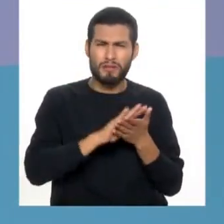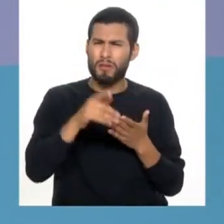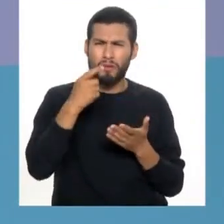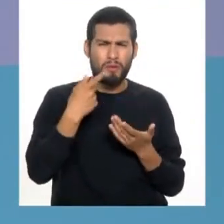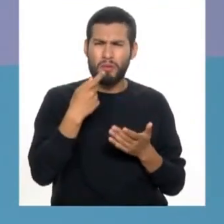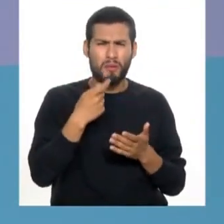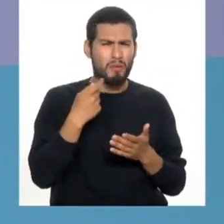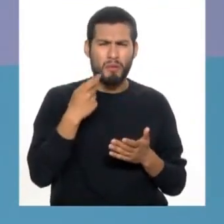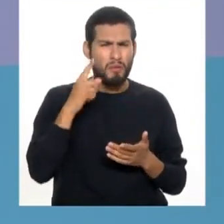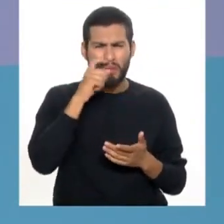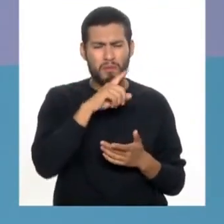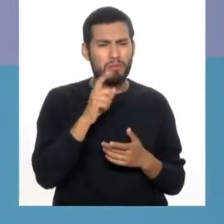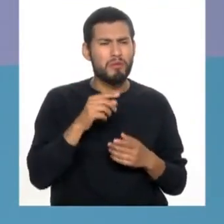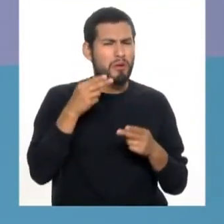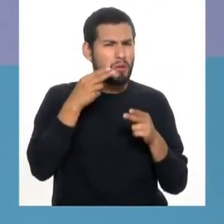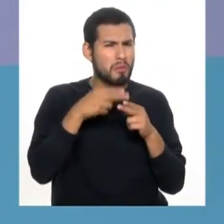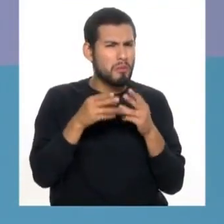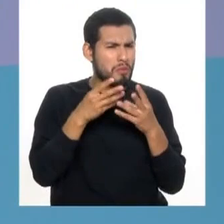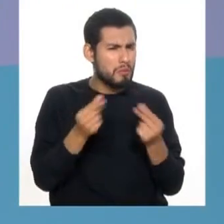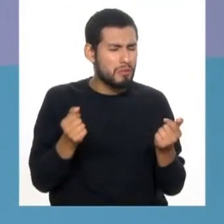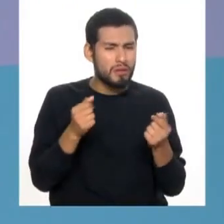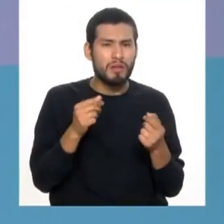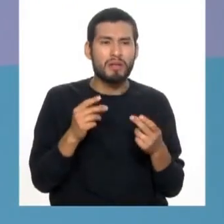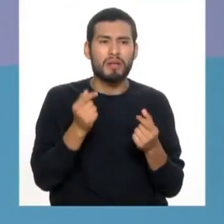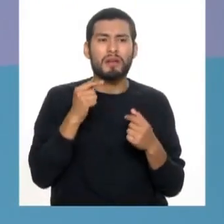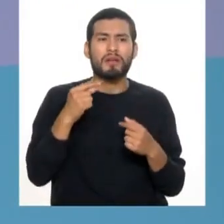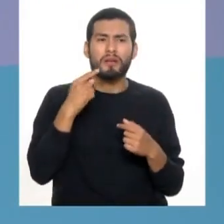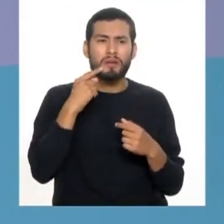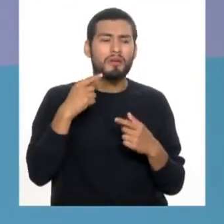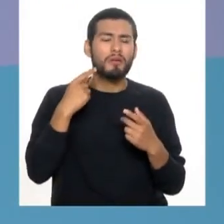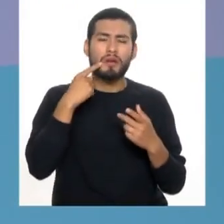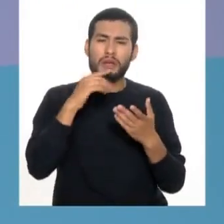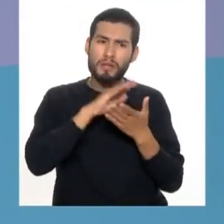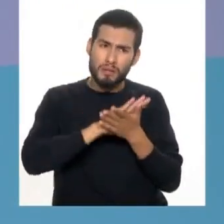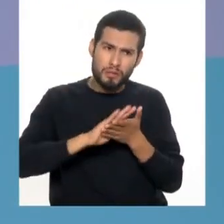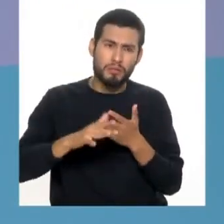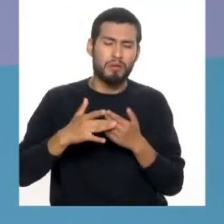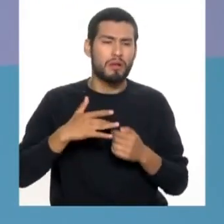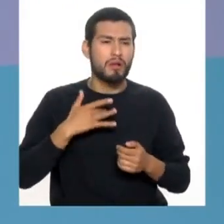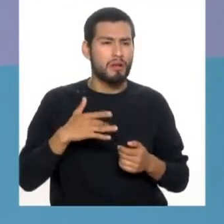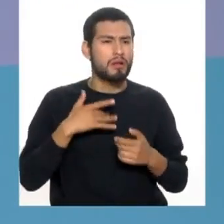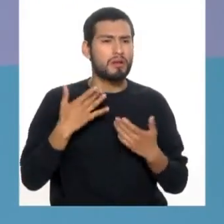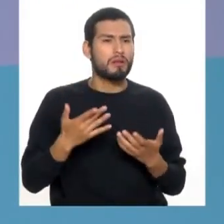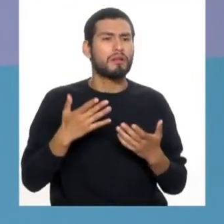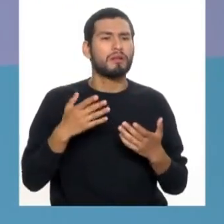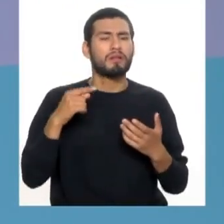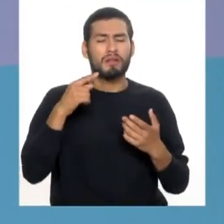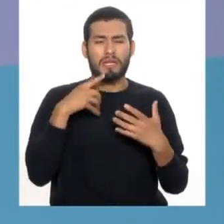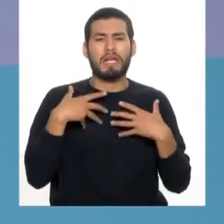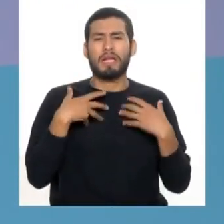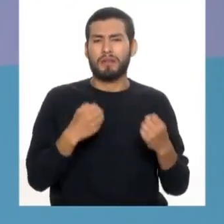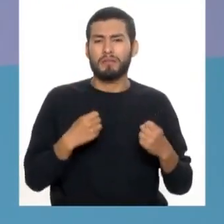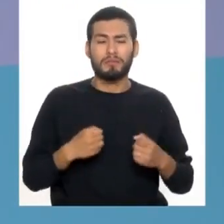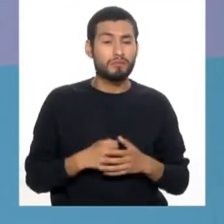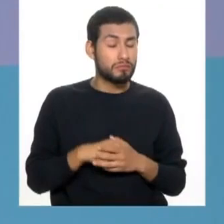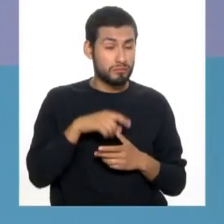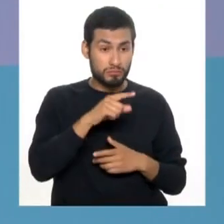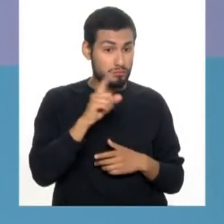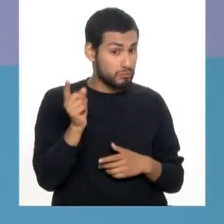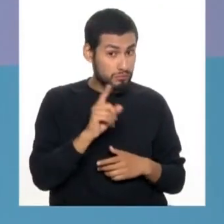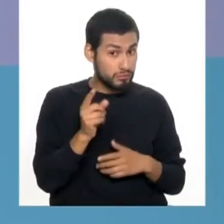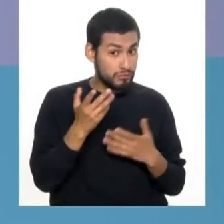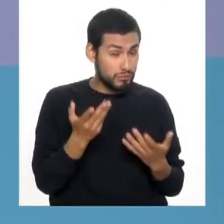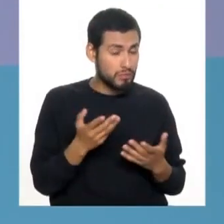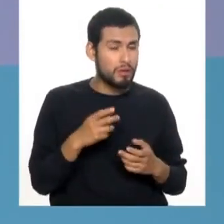mucho, va a ser una sesión muy rápida, muy sencilla, usted va a salir con su diente limpio, con una sensación de salud, ¿no? Si usted no hace esto,